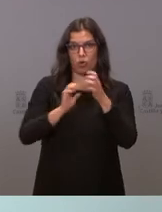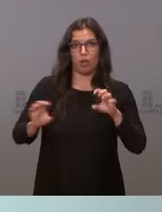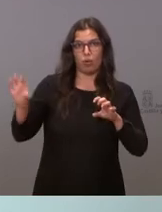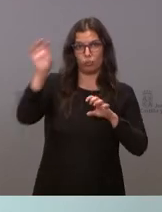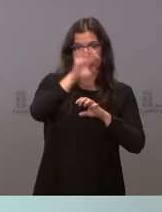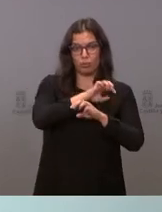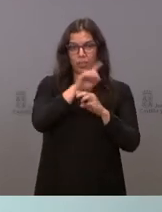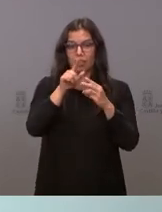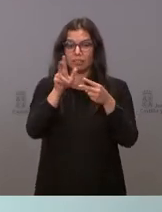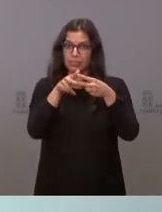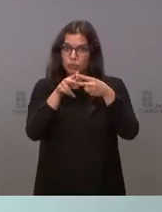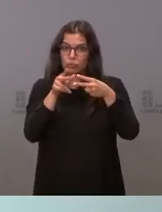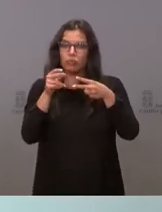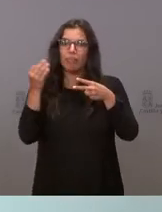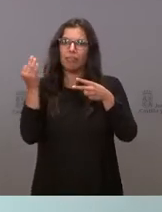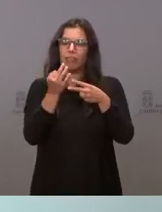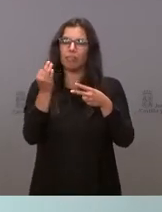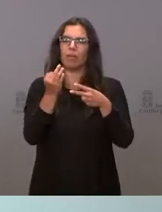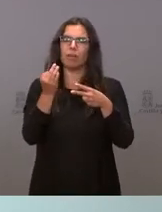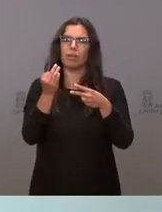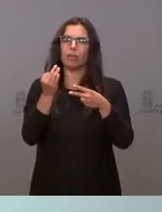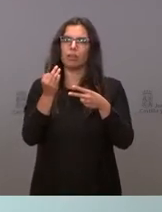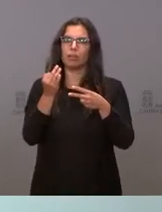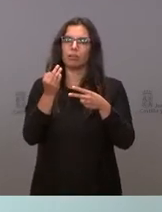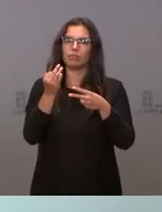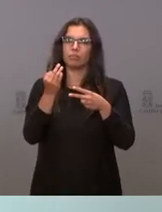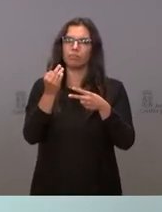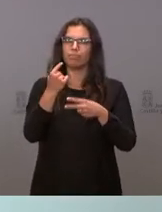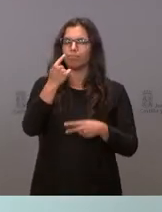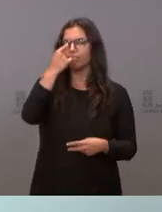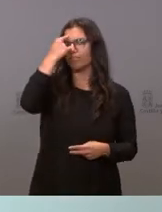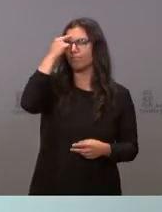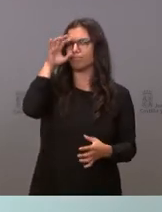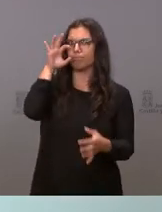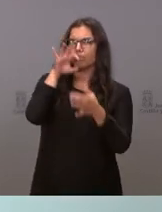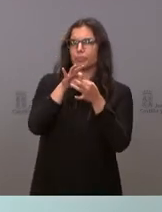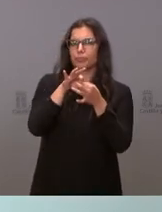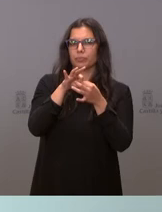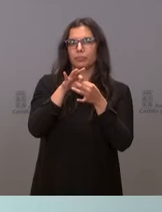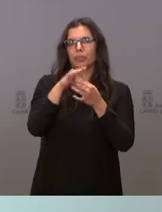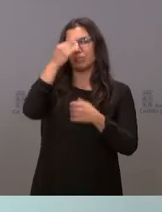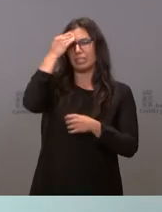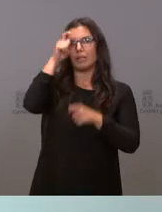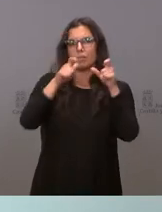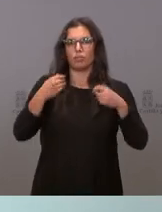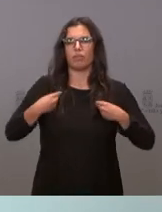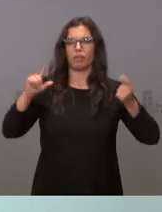tienen que tener como elemento fundamental la despoblación